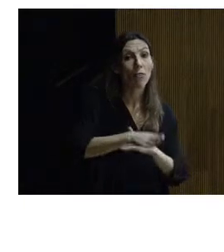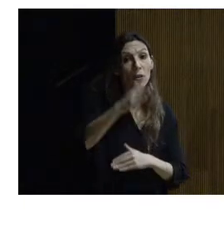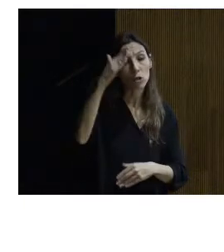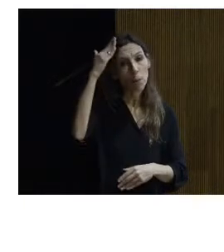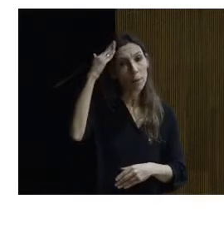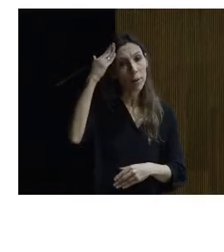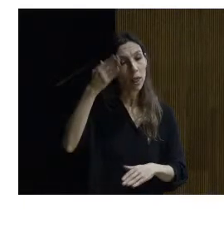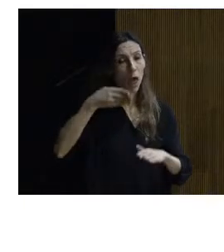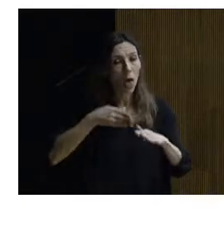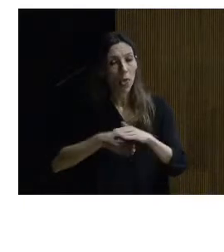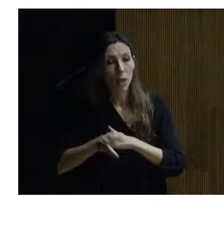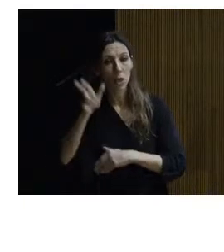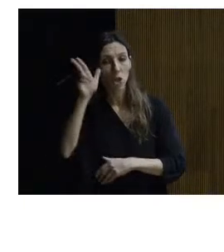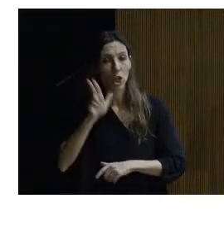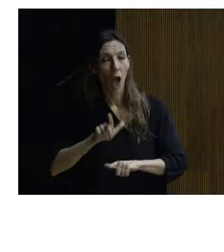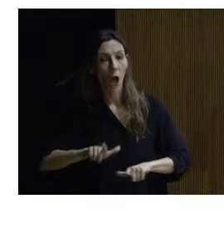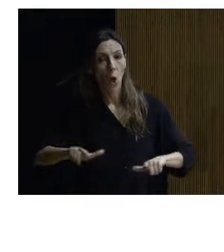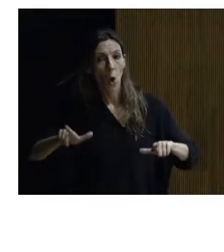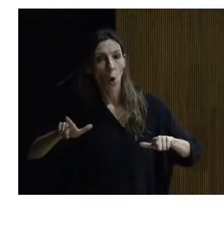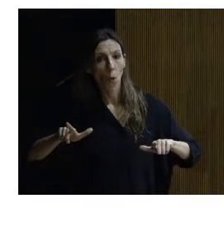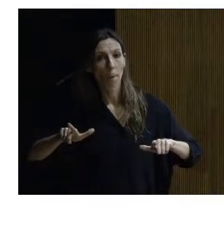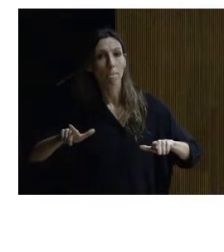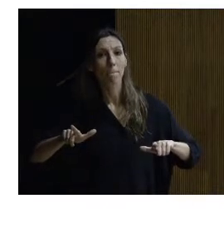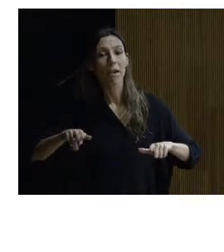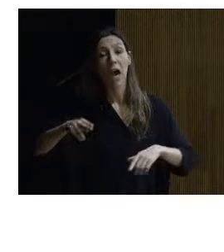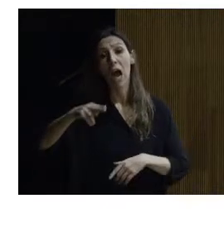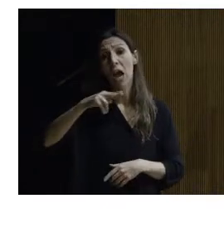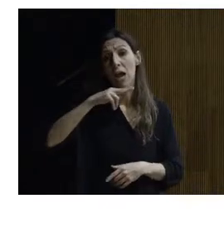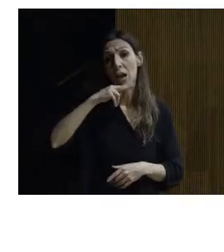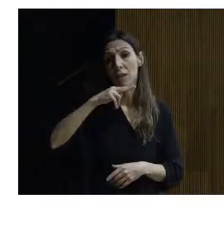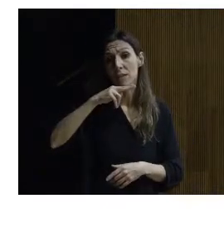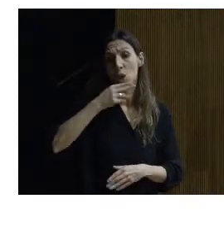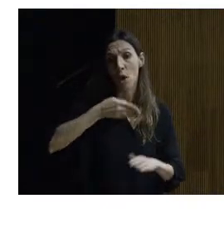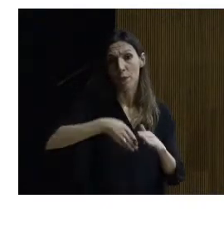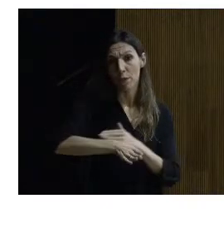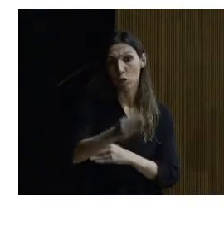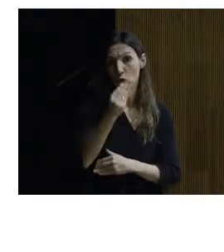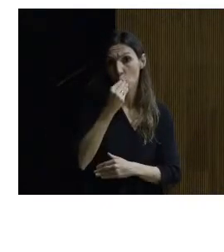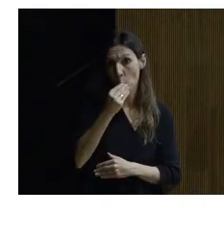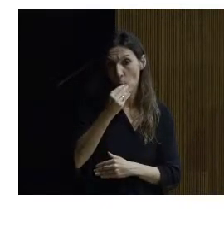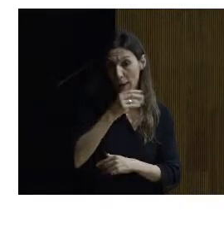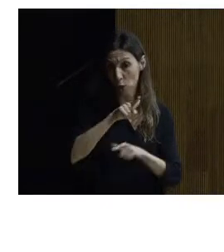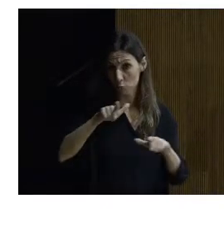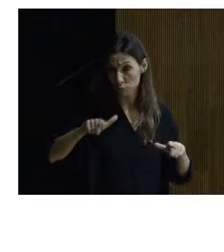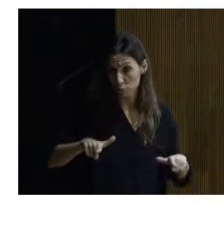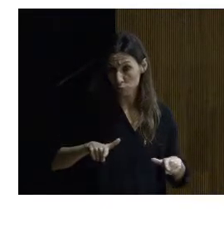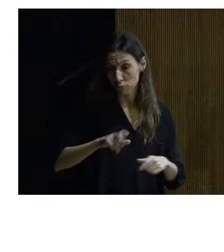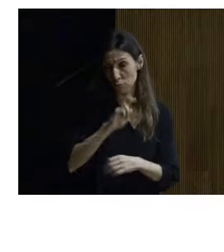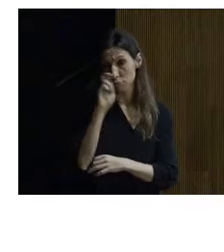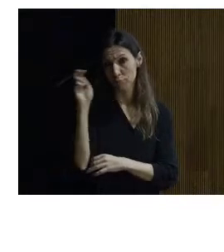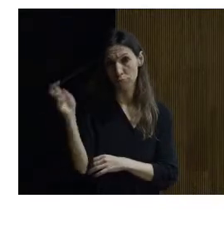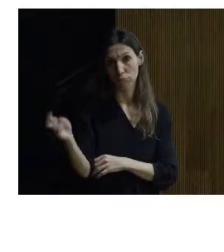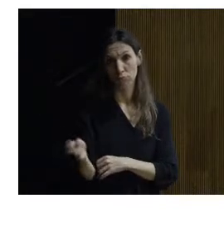el acceso al salón de actos los los aseos el acceso al comedor bueno pues una serie de